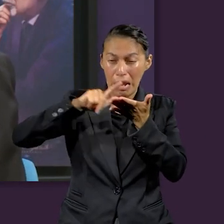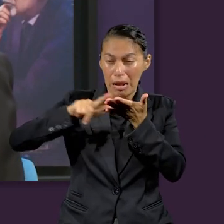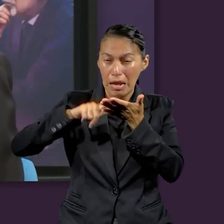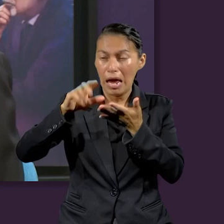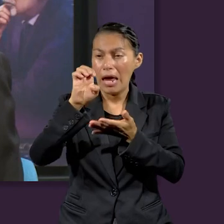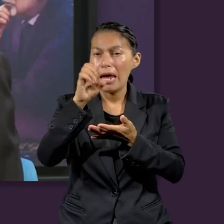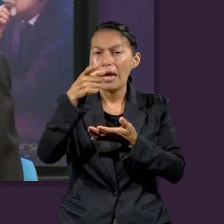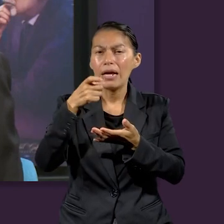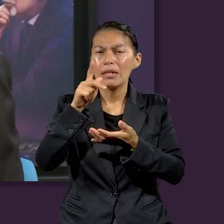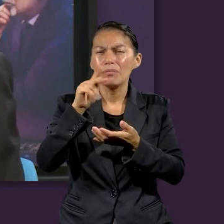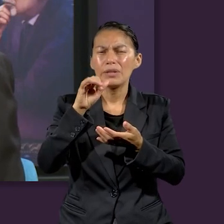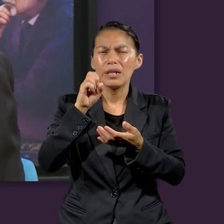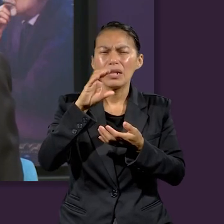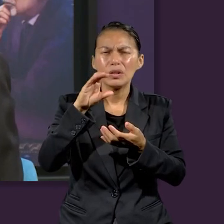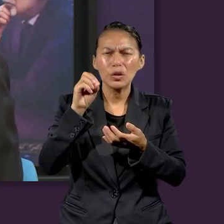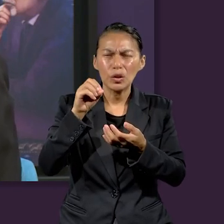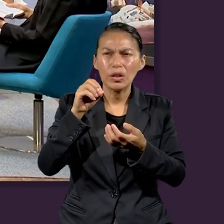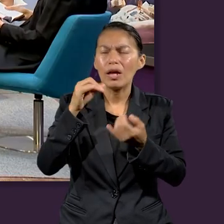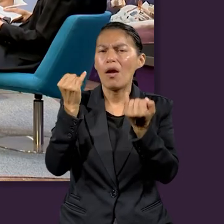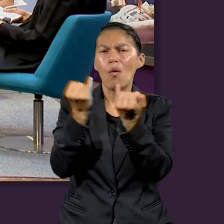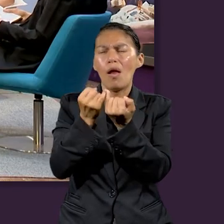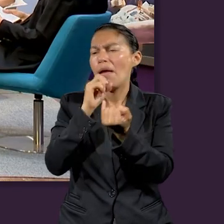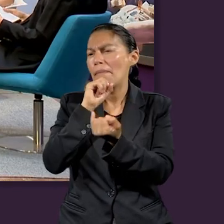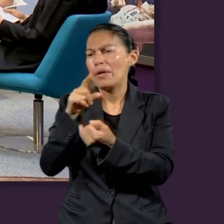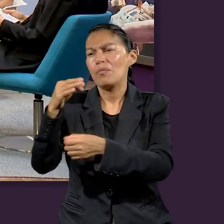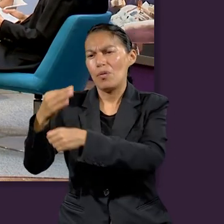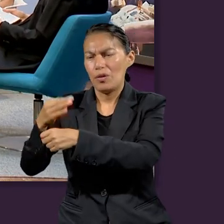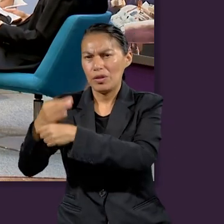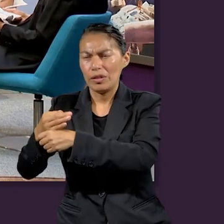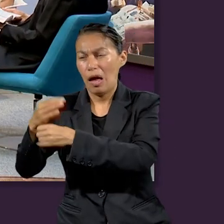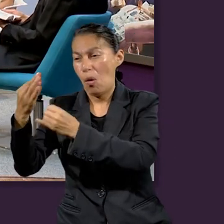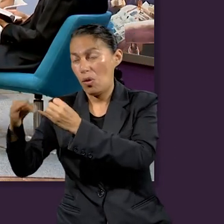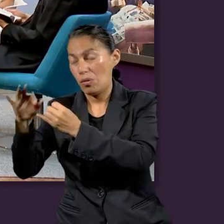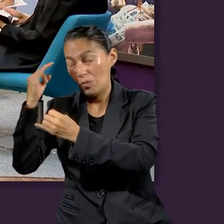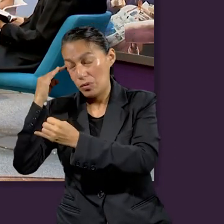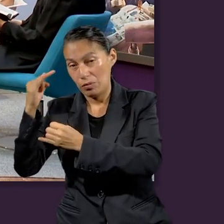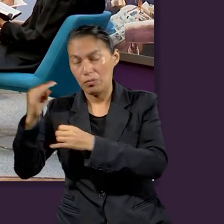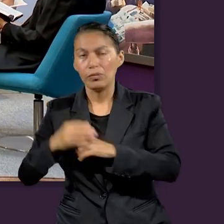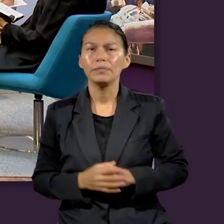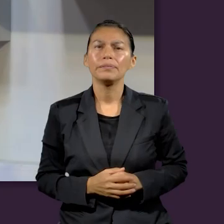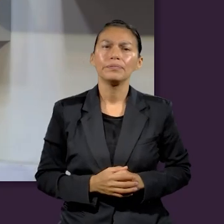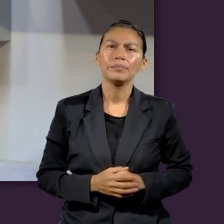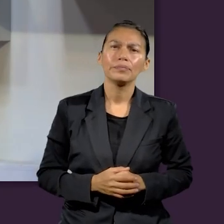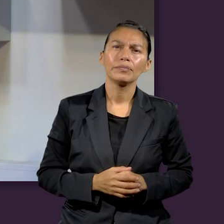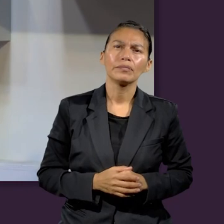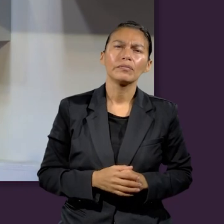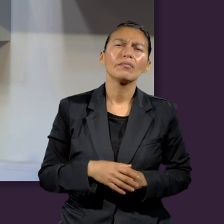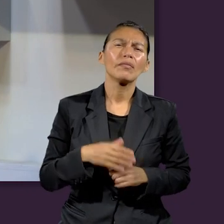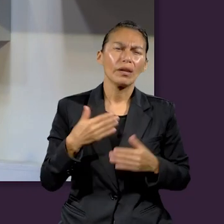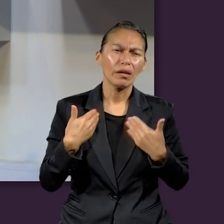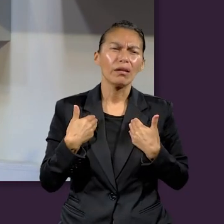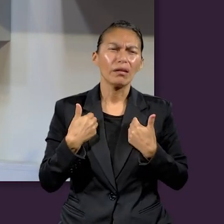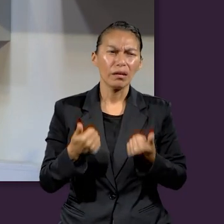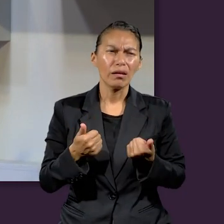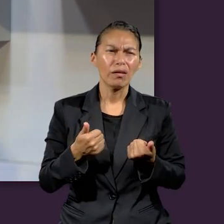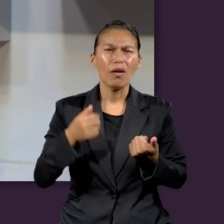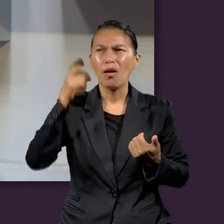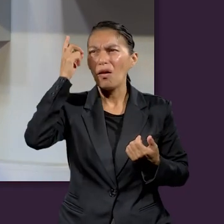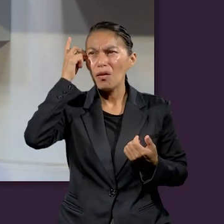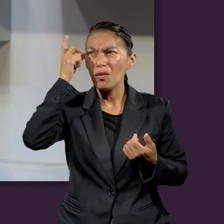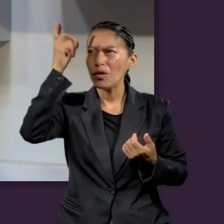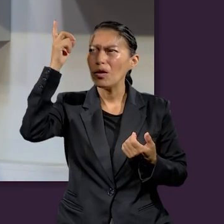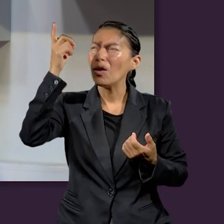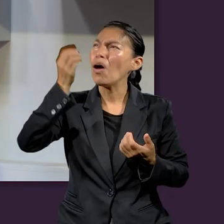tiempo justamente con nosotros. Ok, muy bien, muchas gracias. Llámame atención que Dios atiende nuestras oraciones.